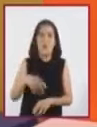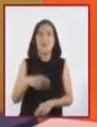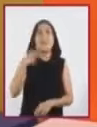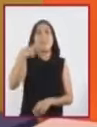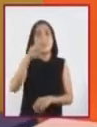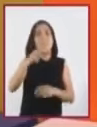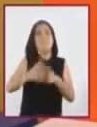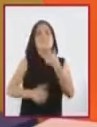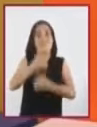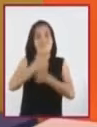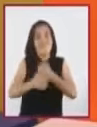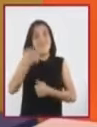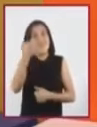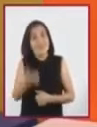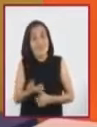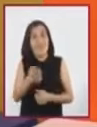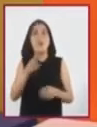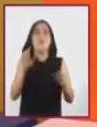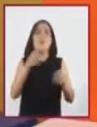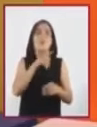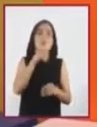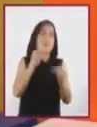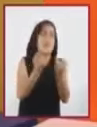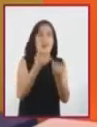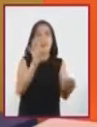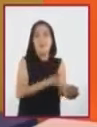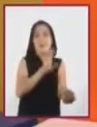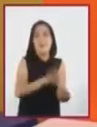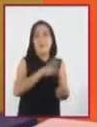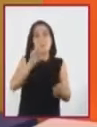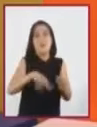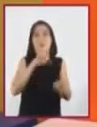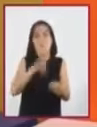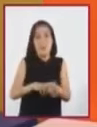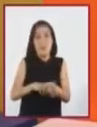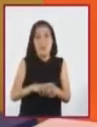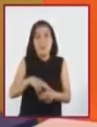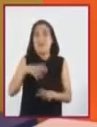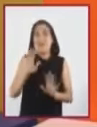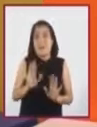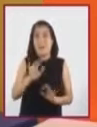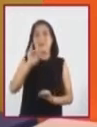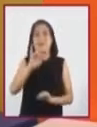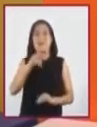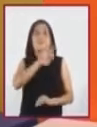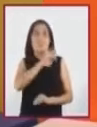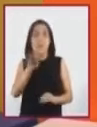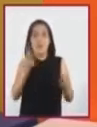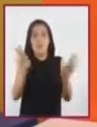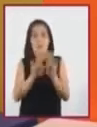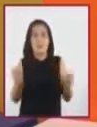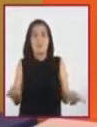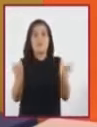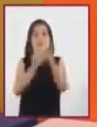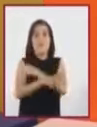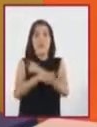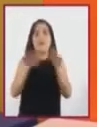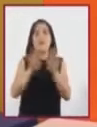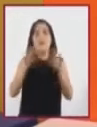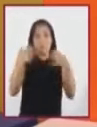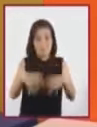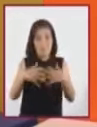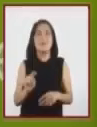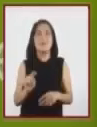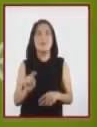competitivo comparado con la energía convencional, pudiendo así aplicarla en otros ramos industriales